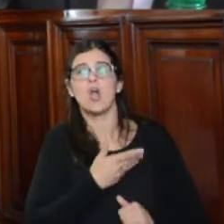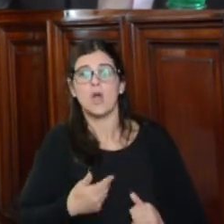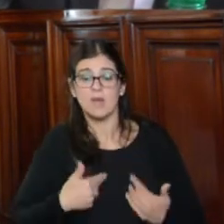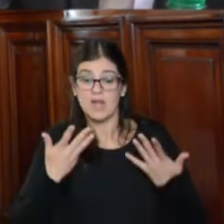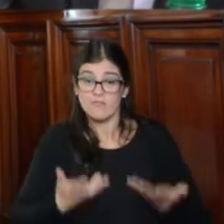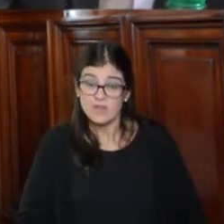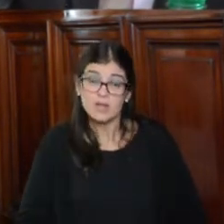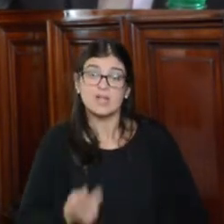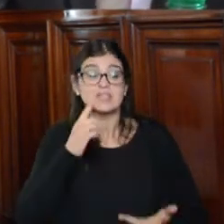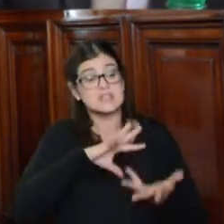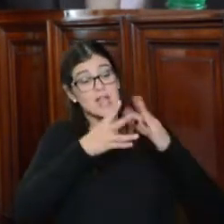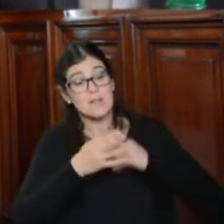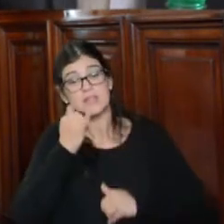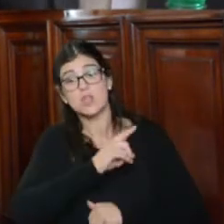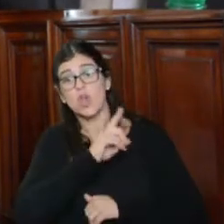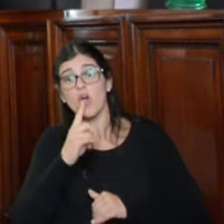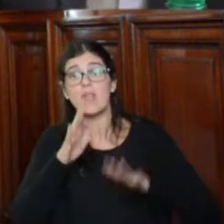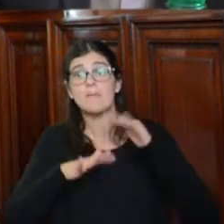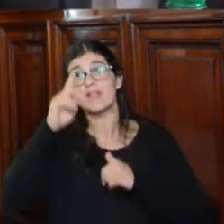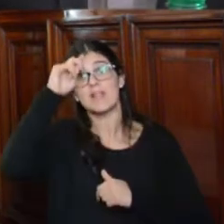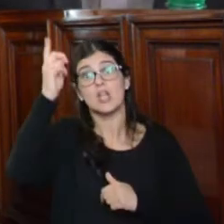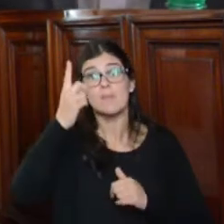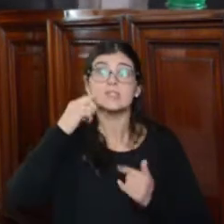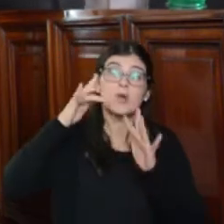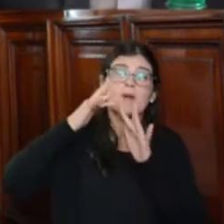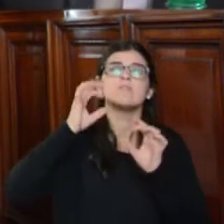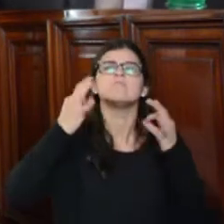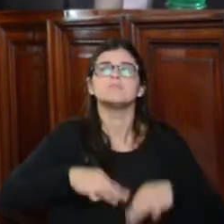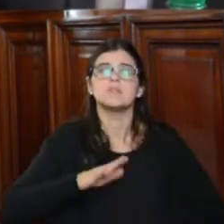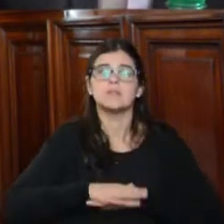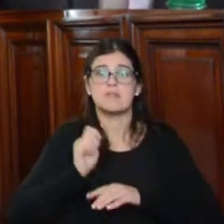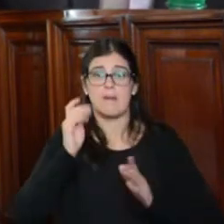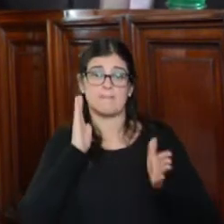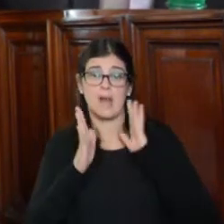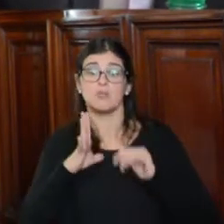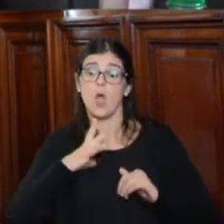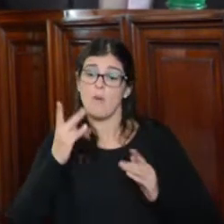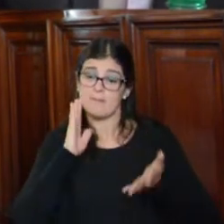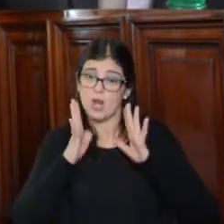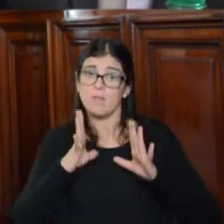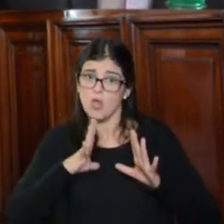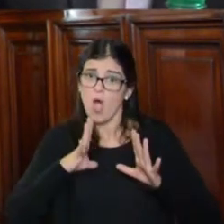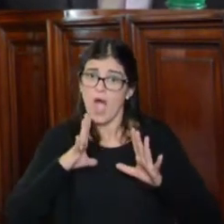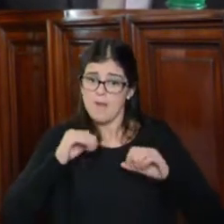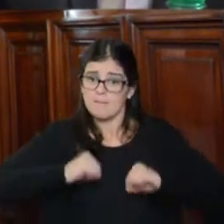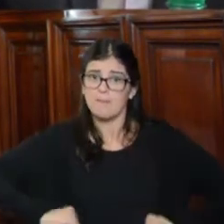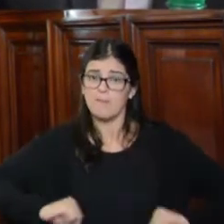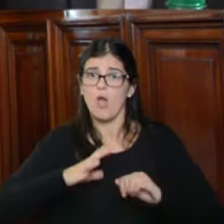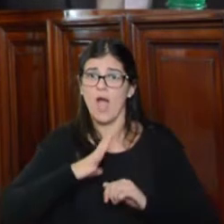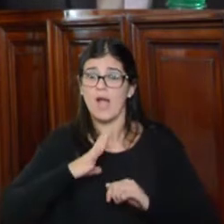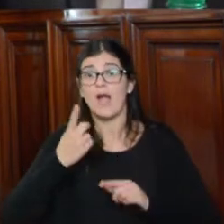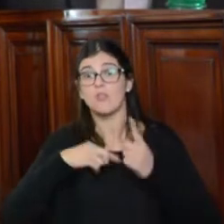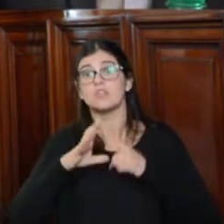y si se adapta o no se adapta a los cárceles internacionales, es el Parlamento. Tenemos un Parlamento funcionando, entonces hay